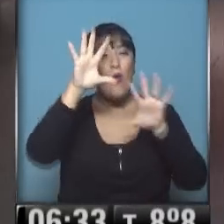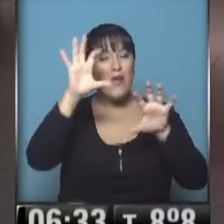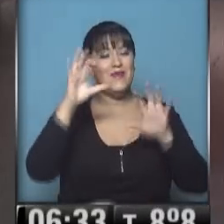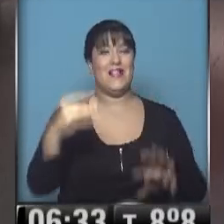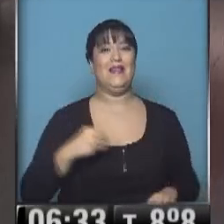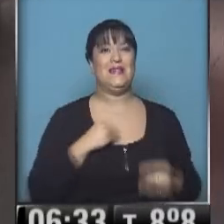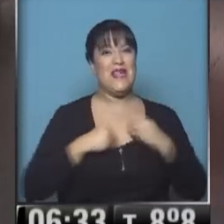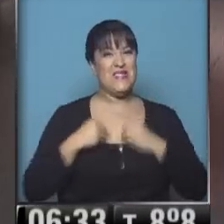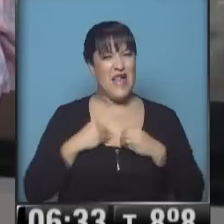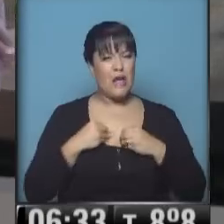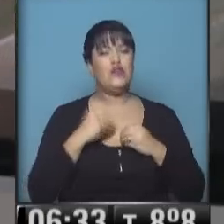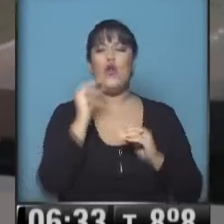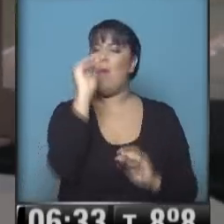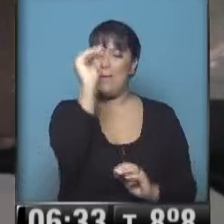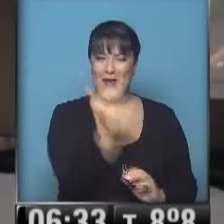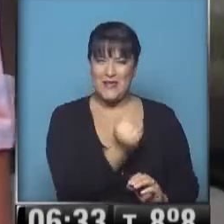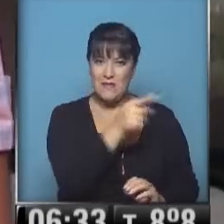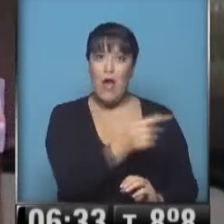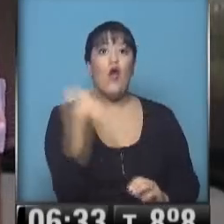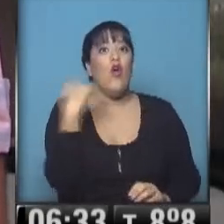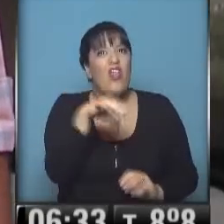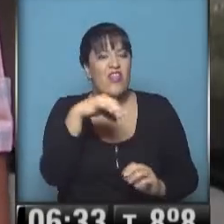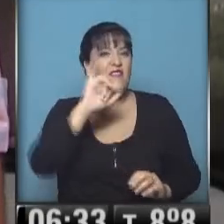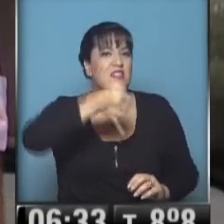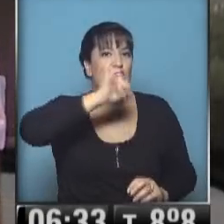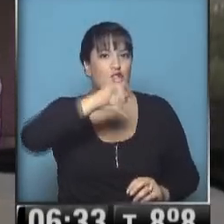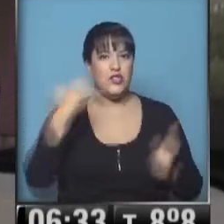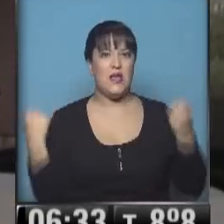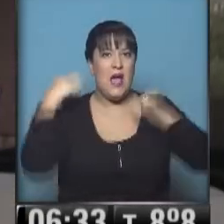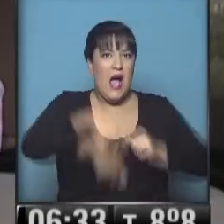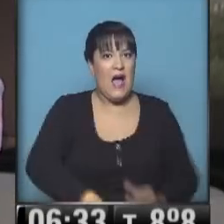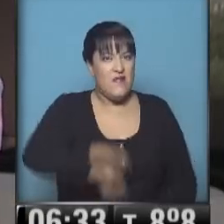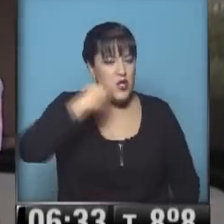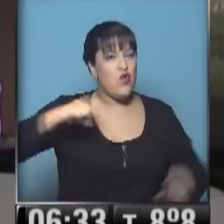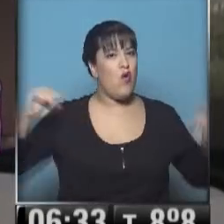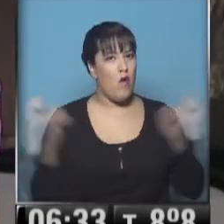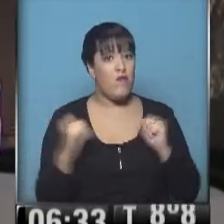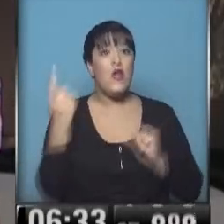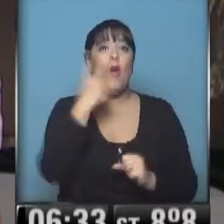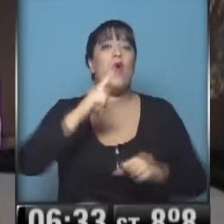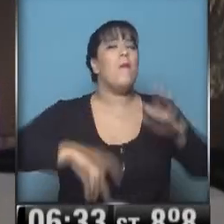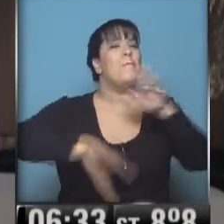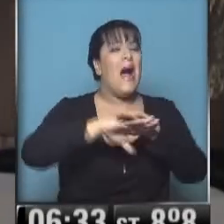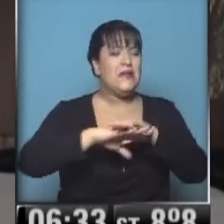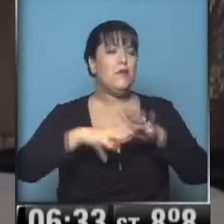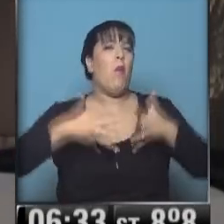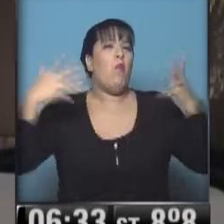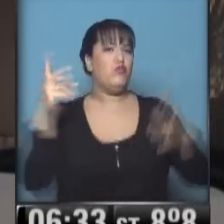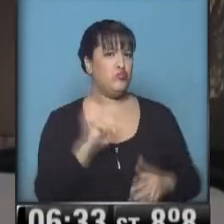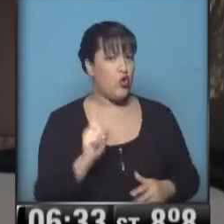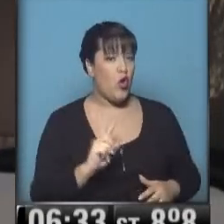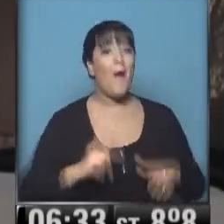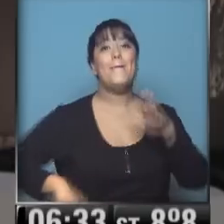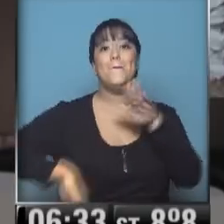poquitito más abajo. Así que tenemos que salir con mucho abrigo hoy de casa. Aparte, la máxima tampoco va a ser muy alta, Cari, en esta mañana. ¿De